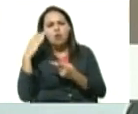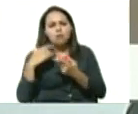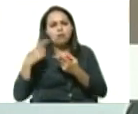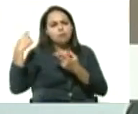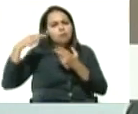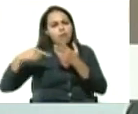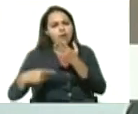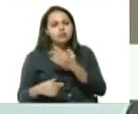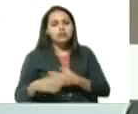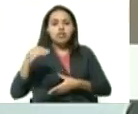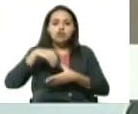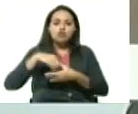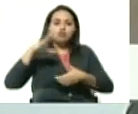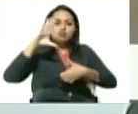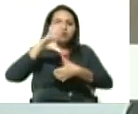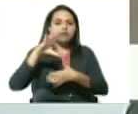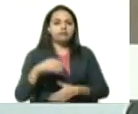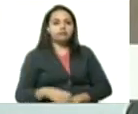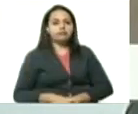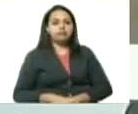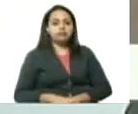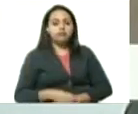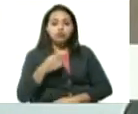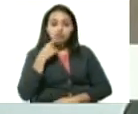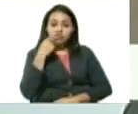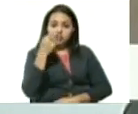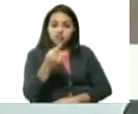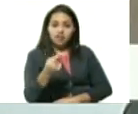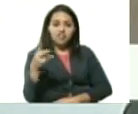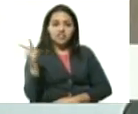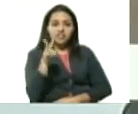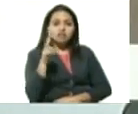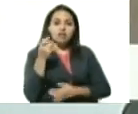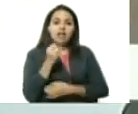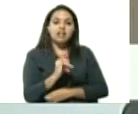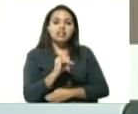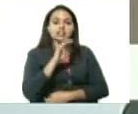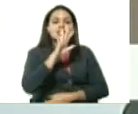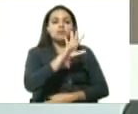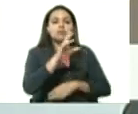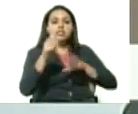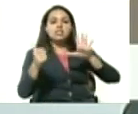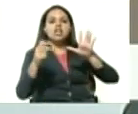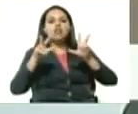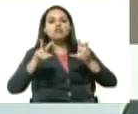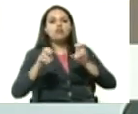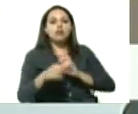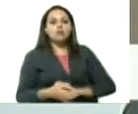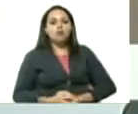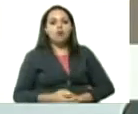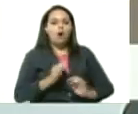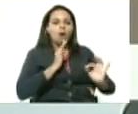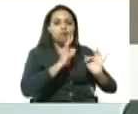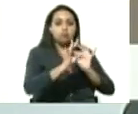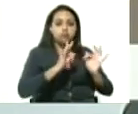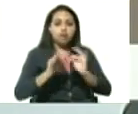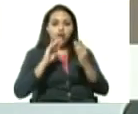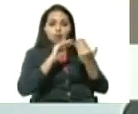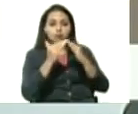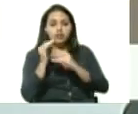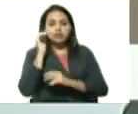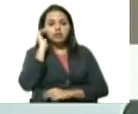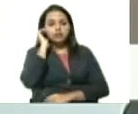en suramérica hoy usted decía venezuela registra 56 nuevos casos de transmisión comunitaria